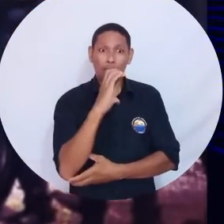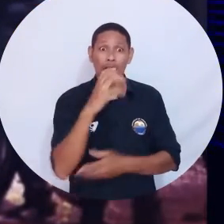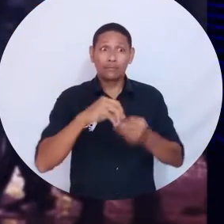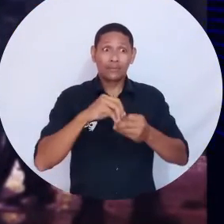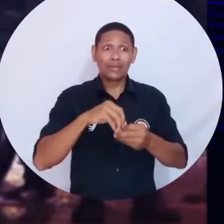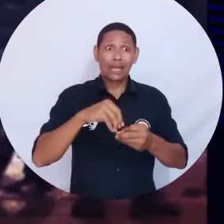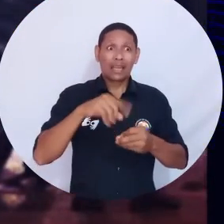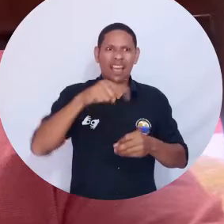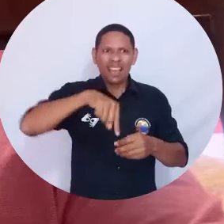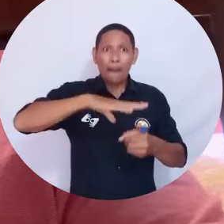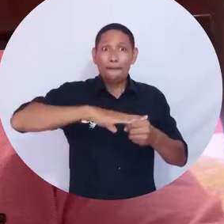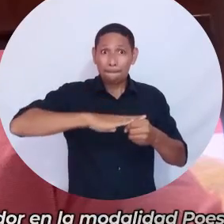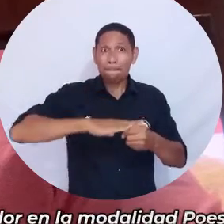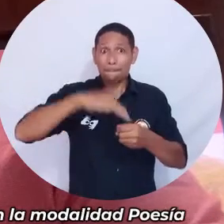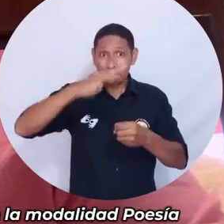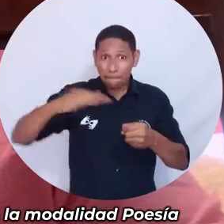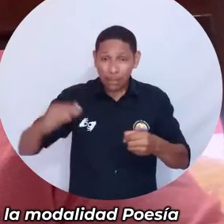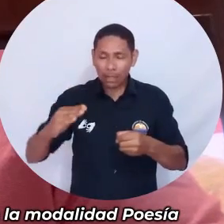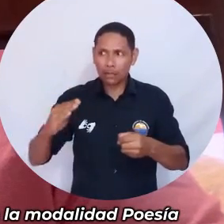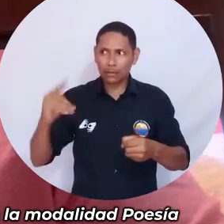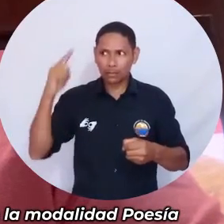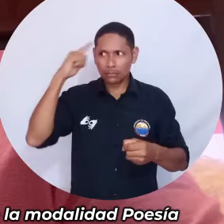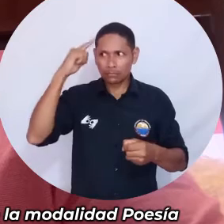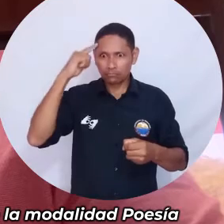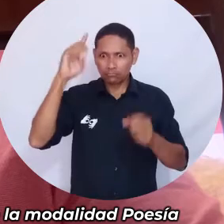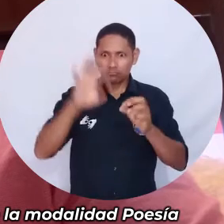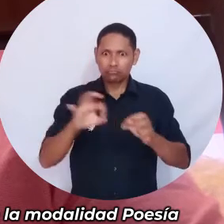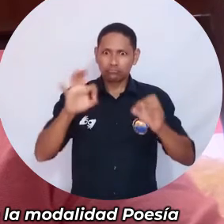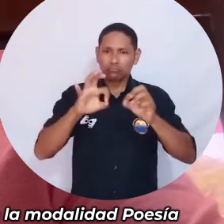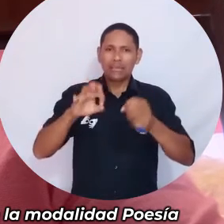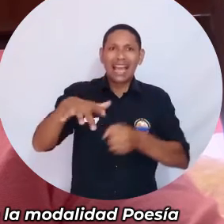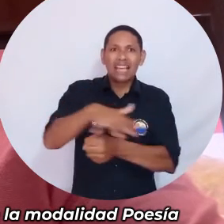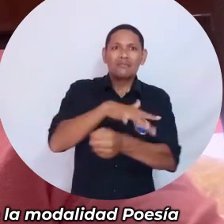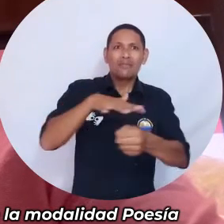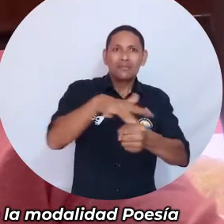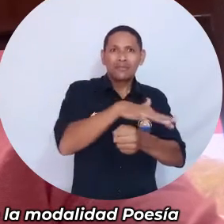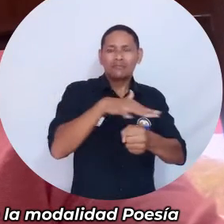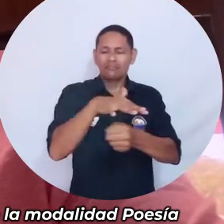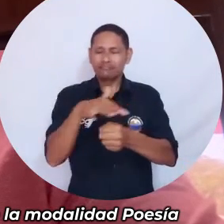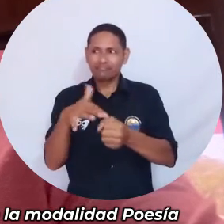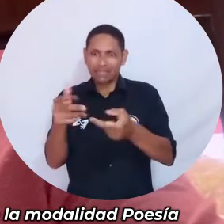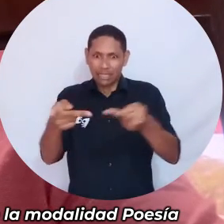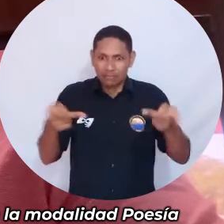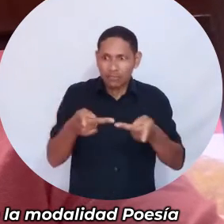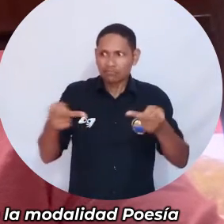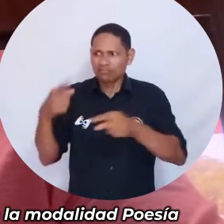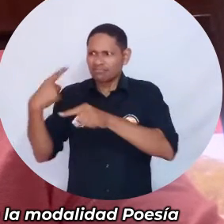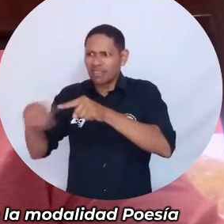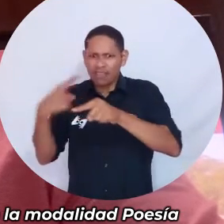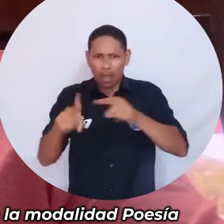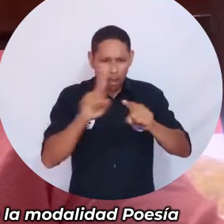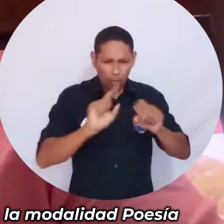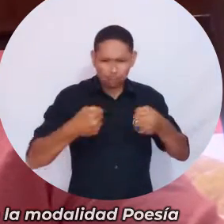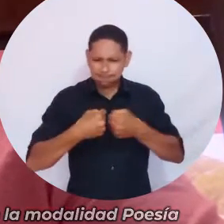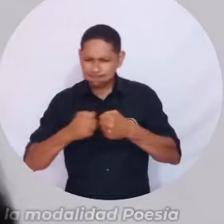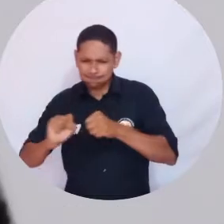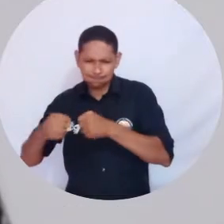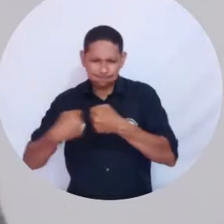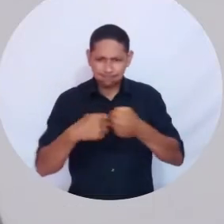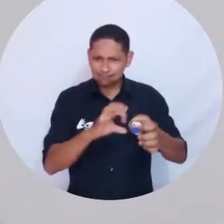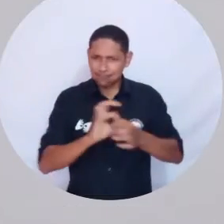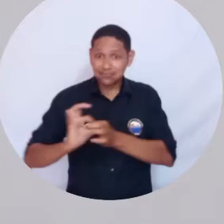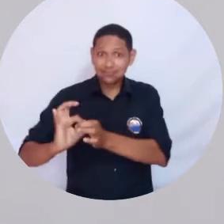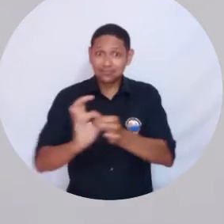Universidad del Magdalena ha acertado en los diferentes espacios de reflexión que se han estimulado,